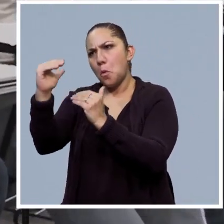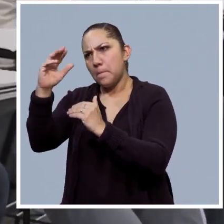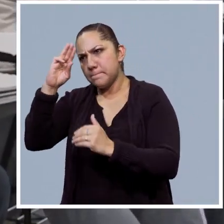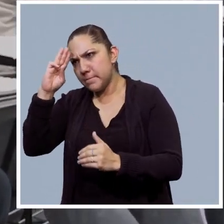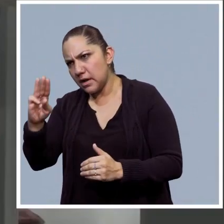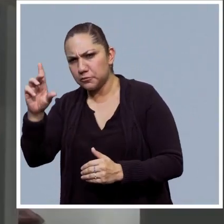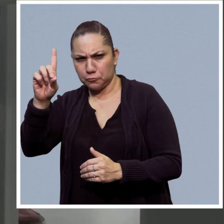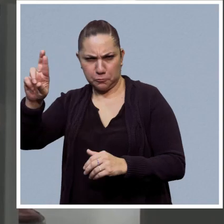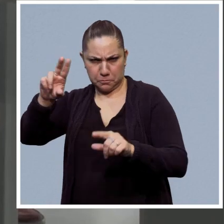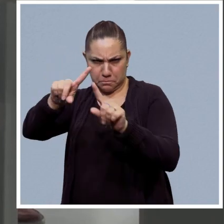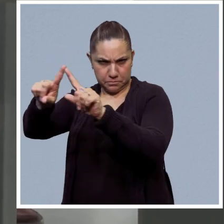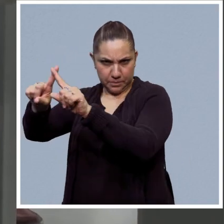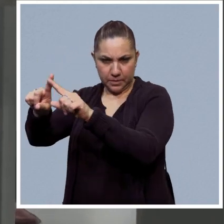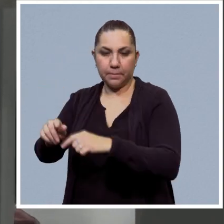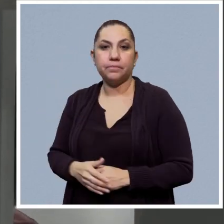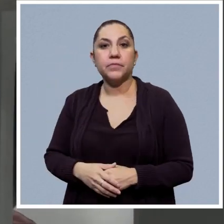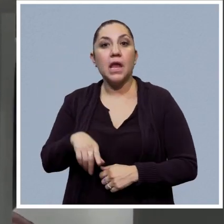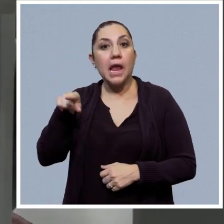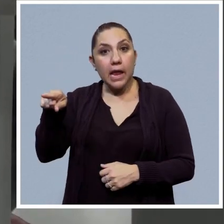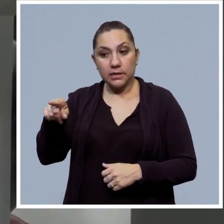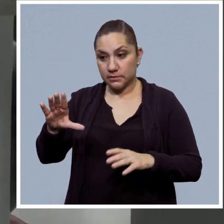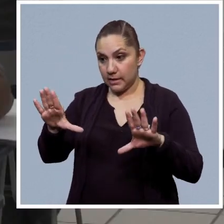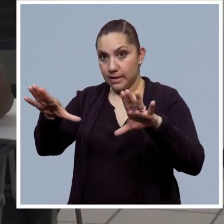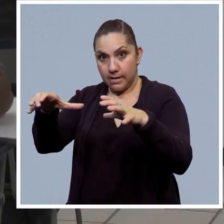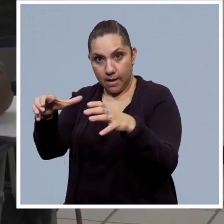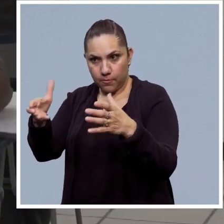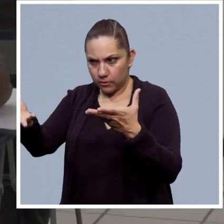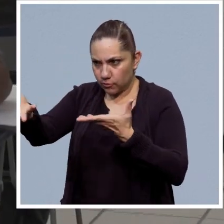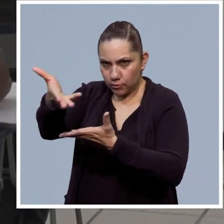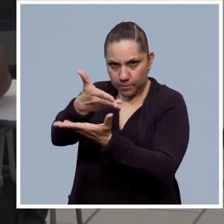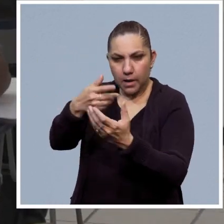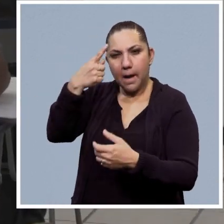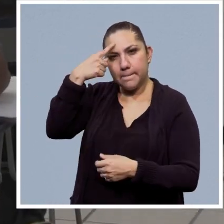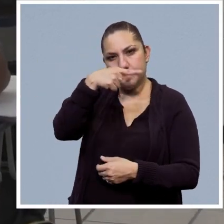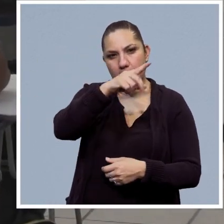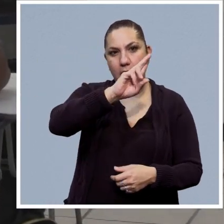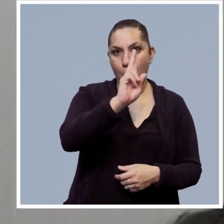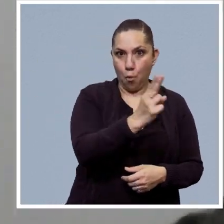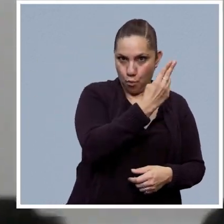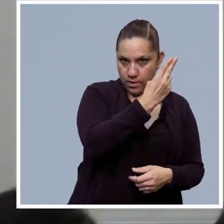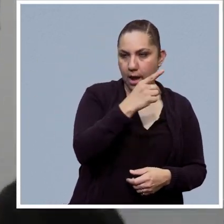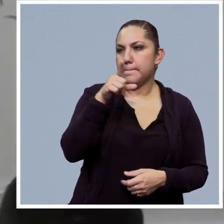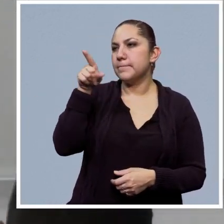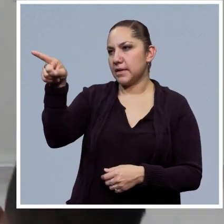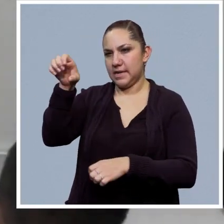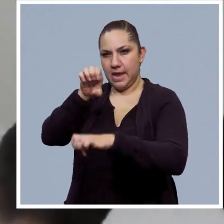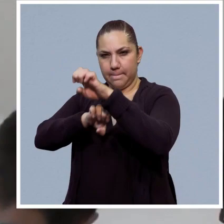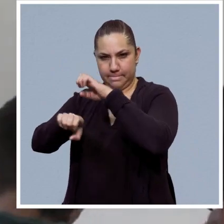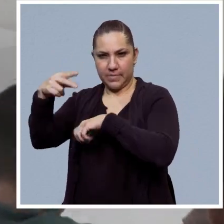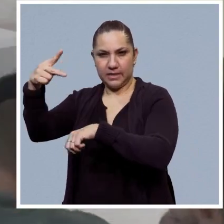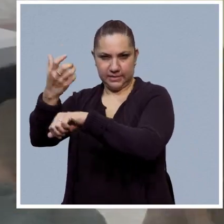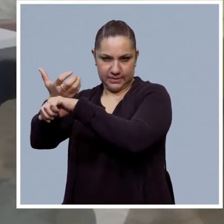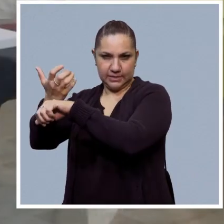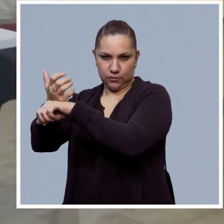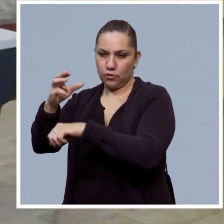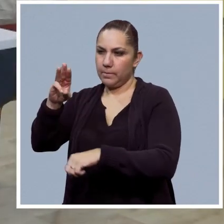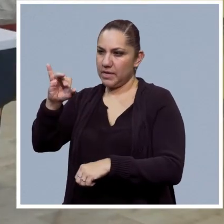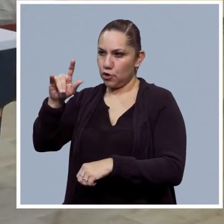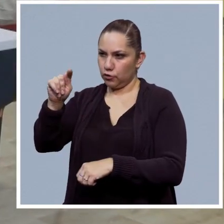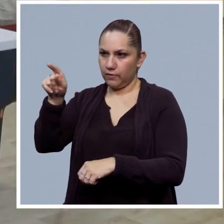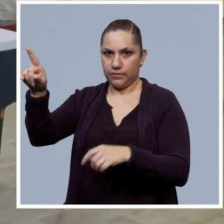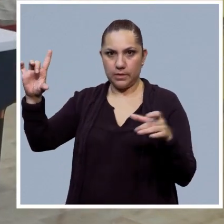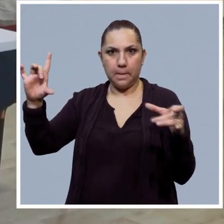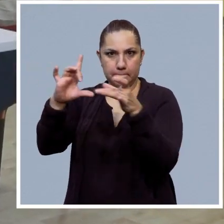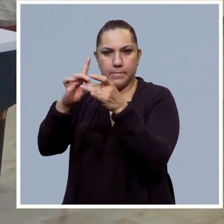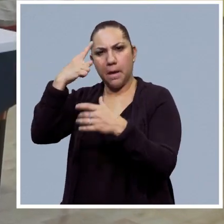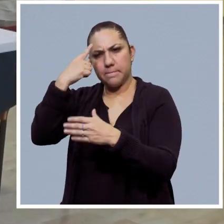Este espacio existe gracias al trabajo en conjunto de nuestra universidad con la empresa estadounidense, con quien también se realizan diversos proyectos.